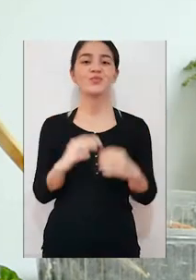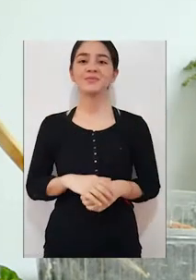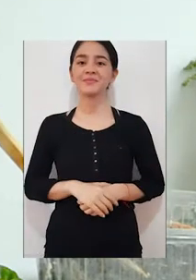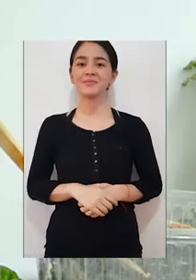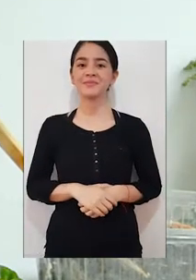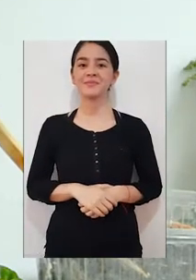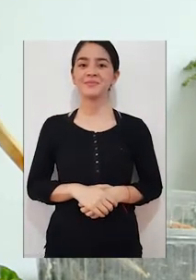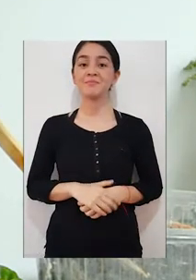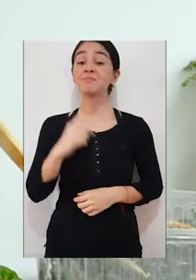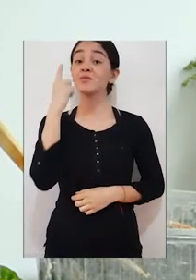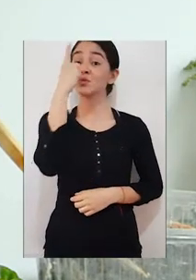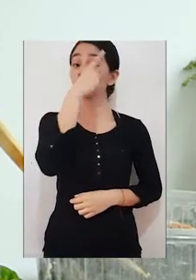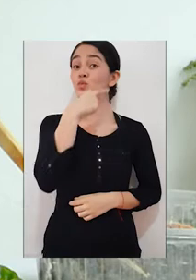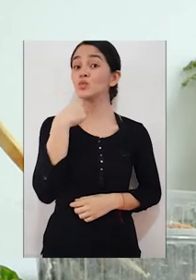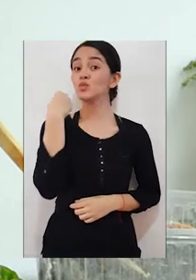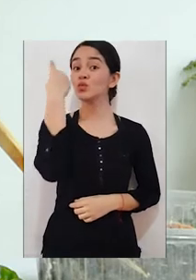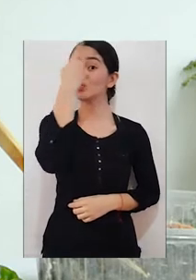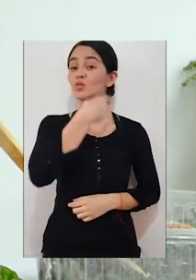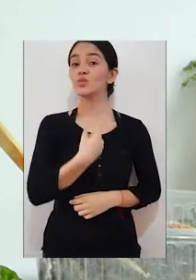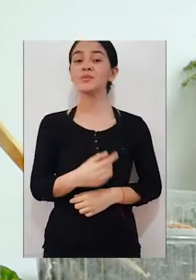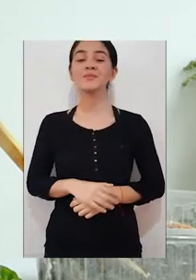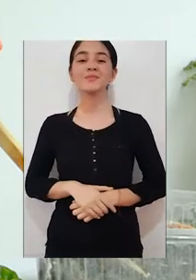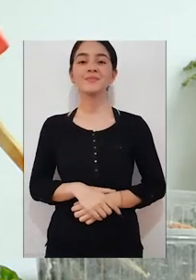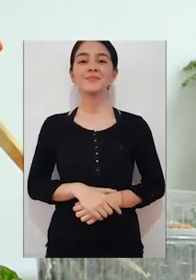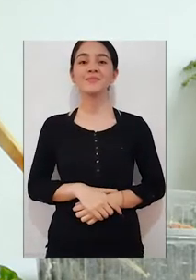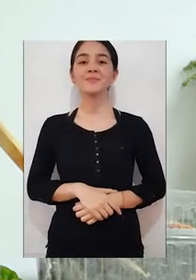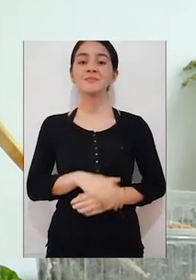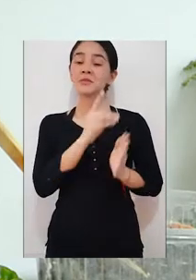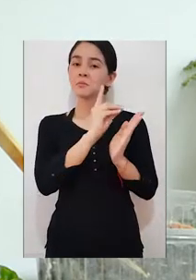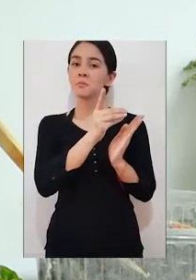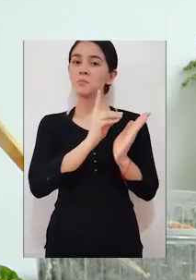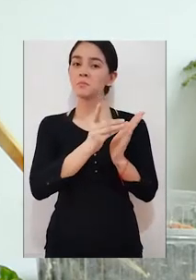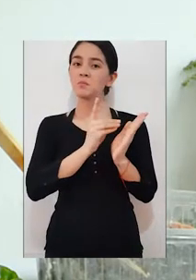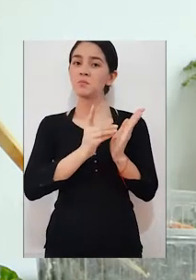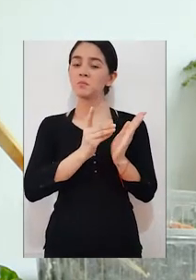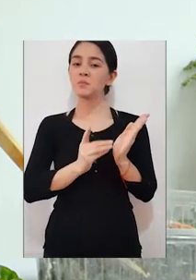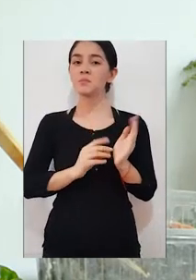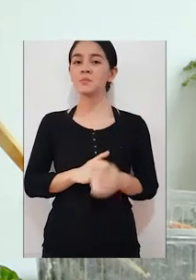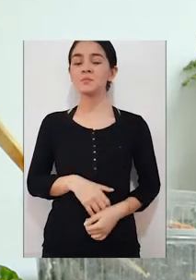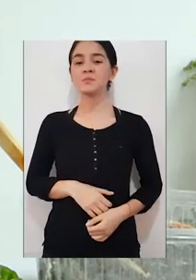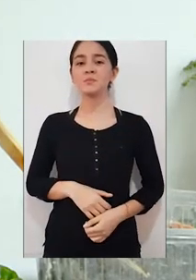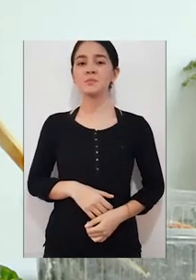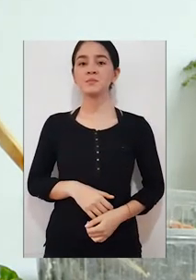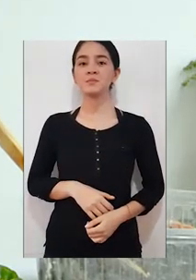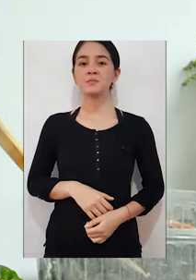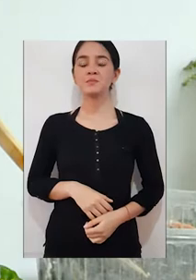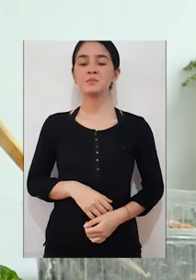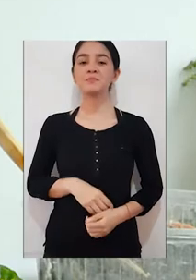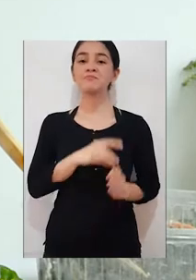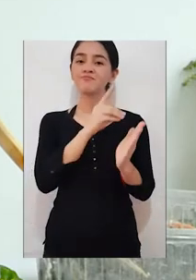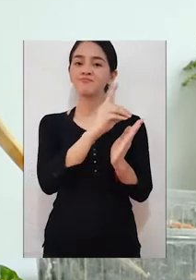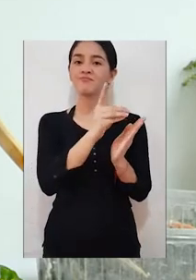vamos a hacerle la parte de su cabecita, vamos seguir marcando y vamos a rodearla